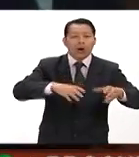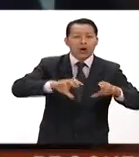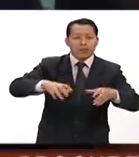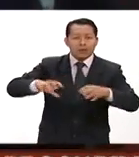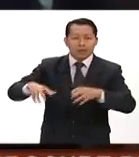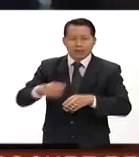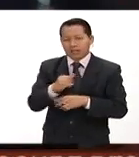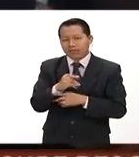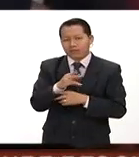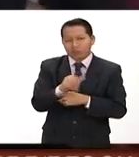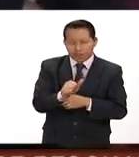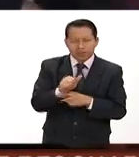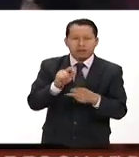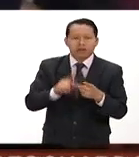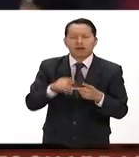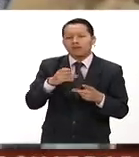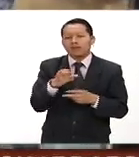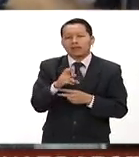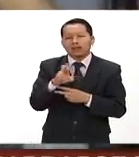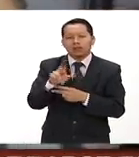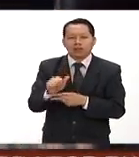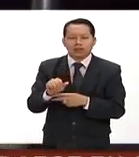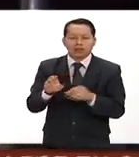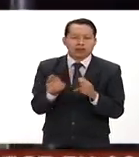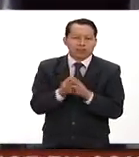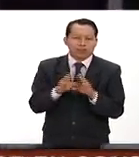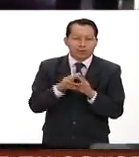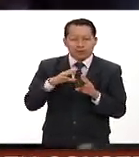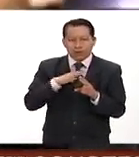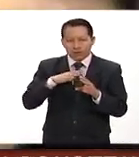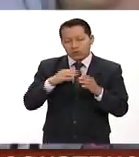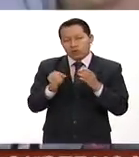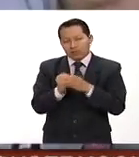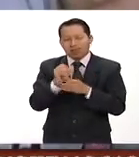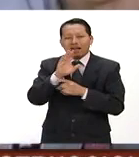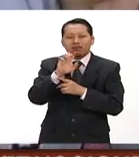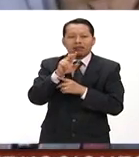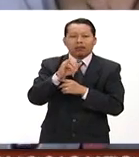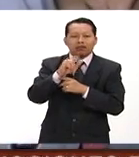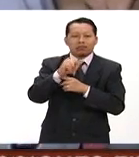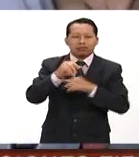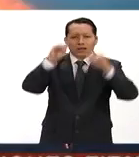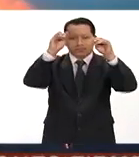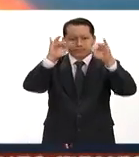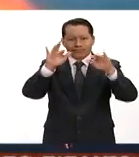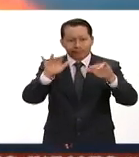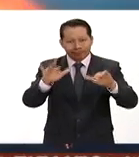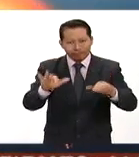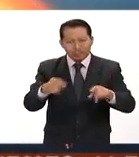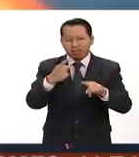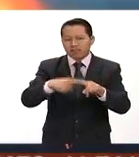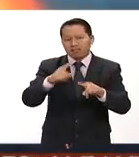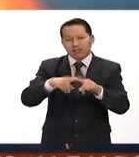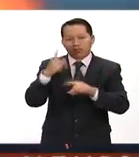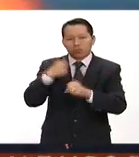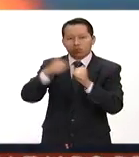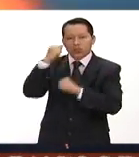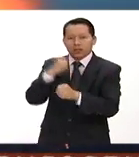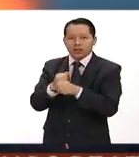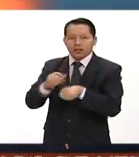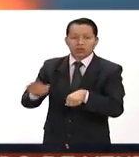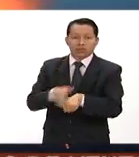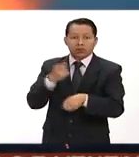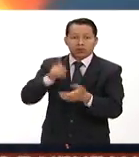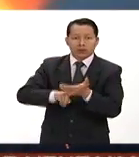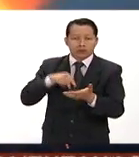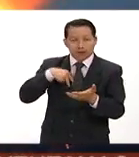Hierbabuena y La Becerrera. Las emisiones de ceniza que tiene el volcán son diferentes a las que arrojó el año pasado ya que